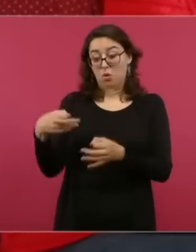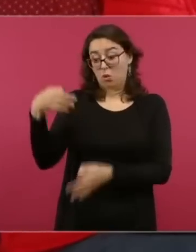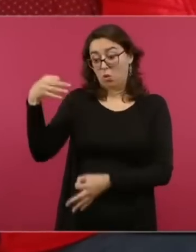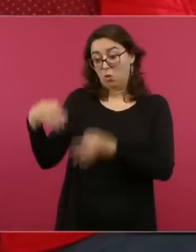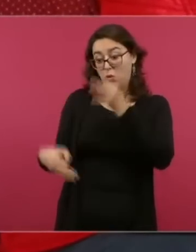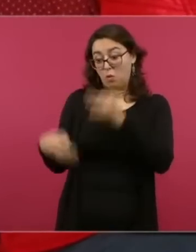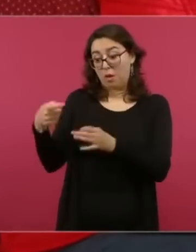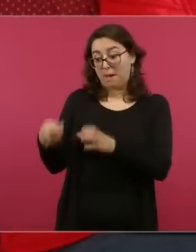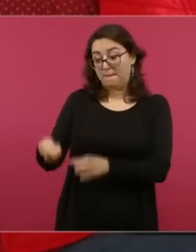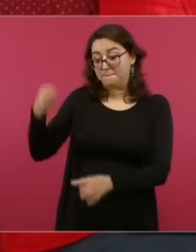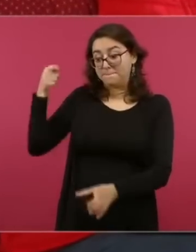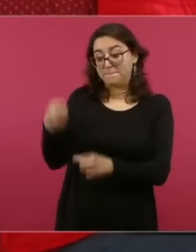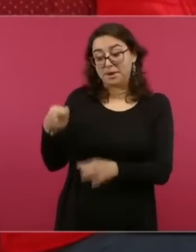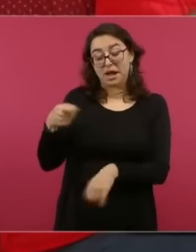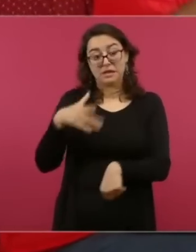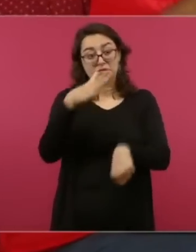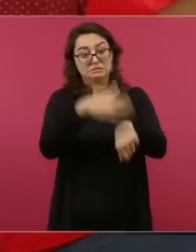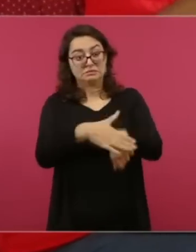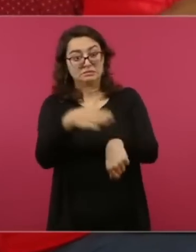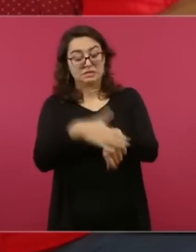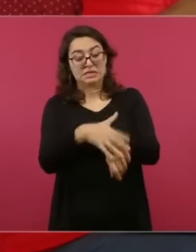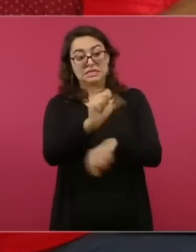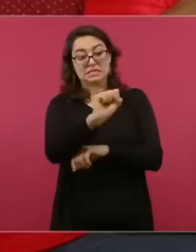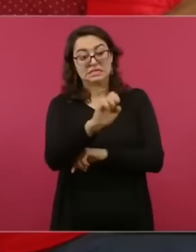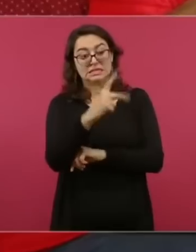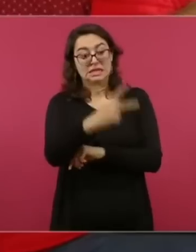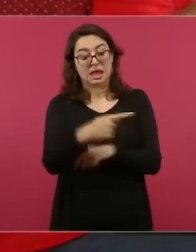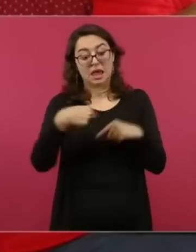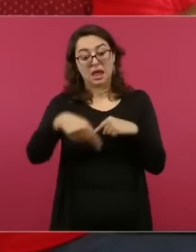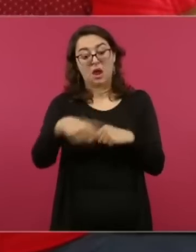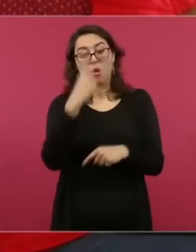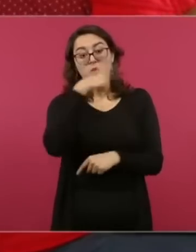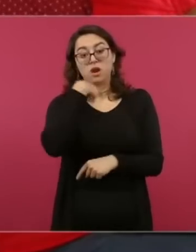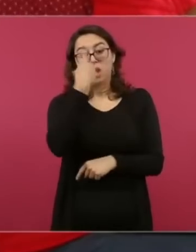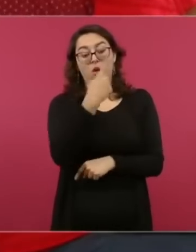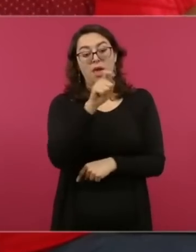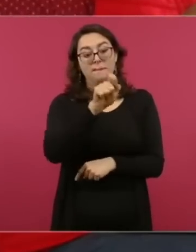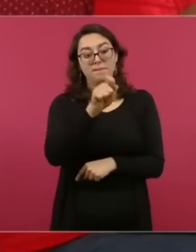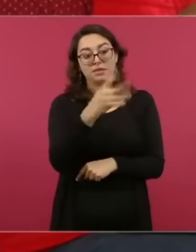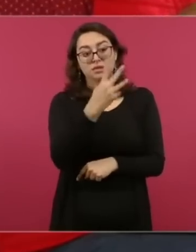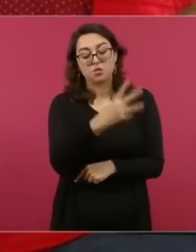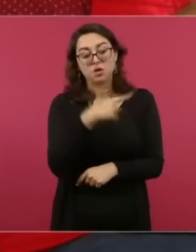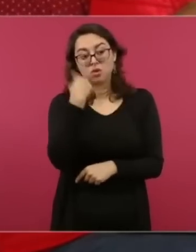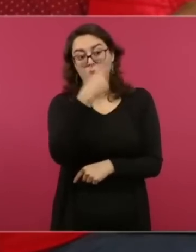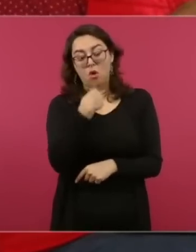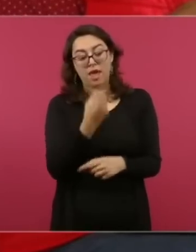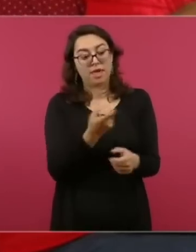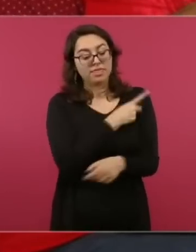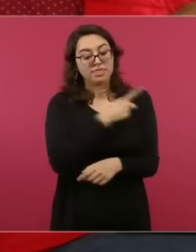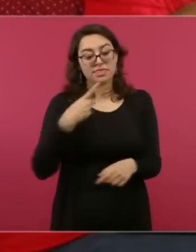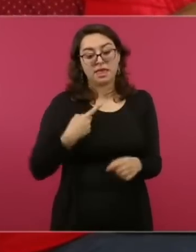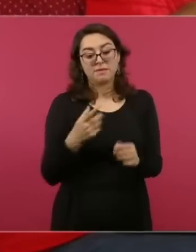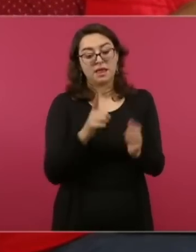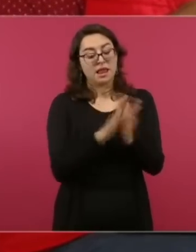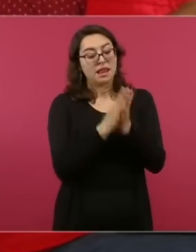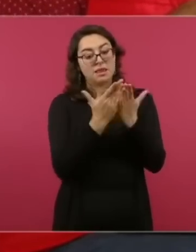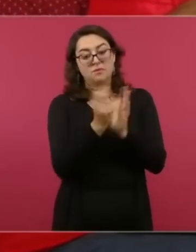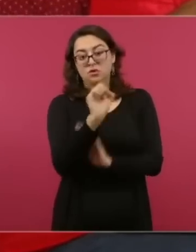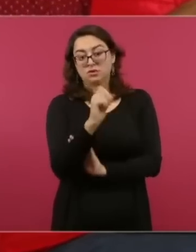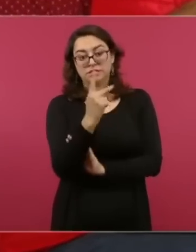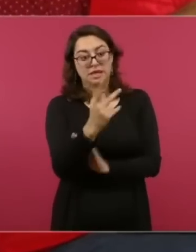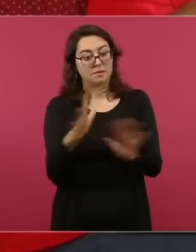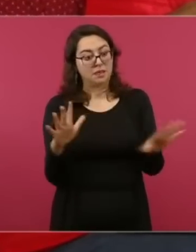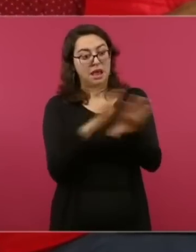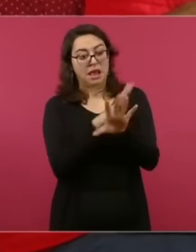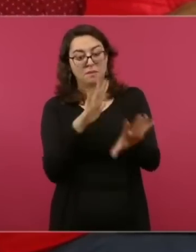cumplir las medidas que concedió a la Unión de Padres de Familia. Yo quiero preguntarle qué